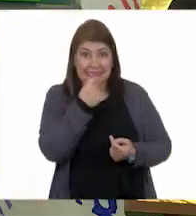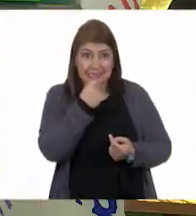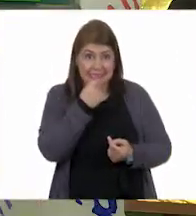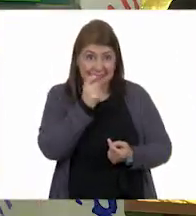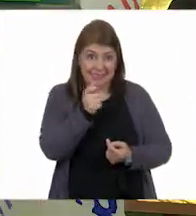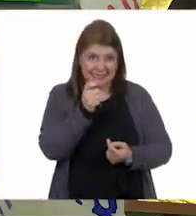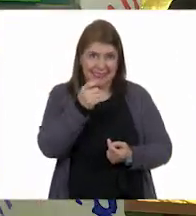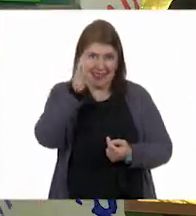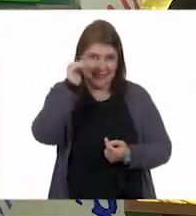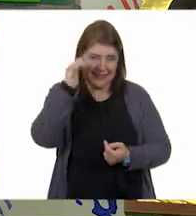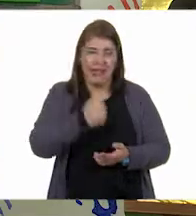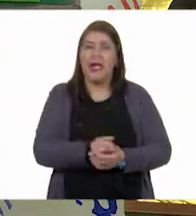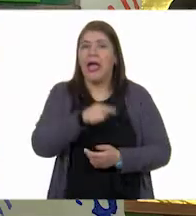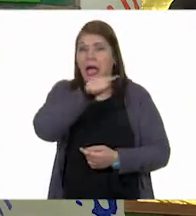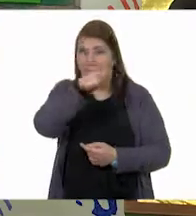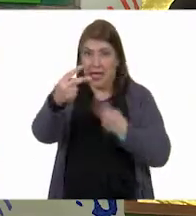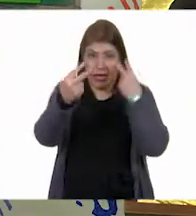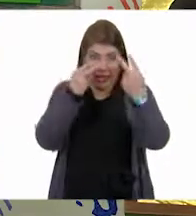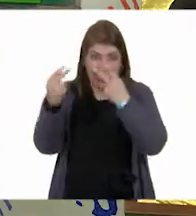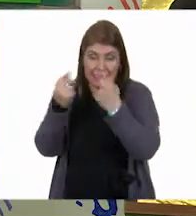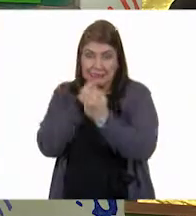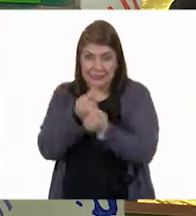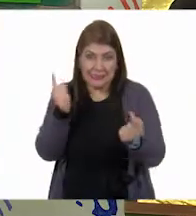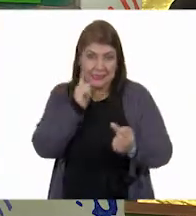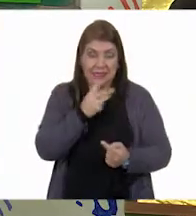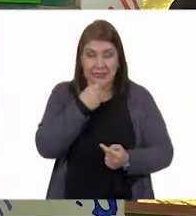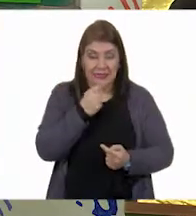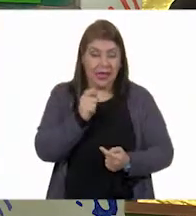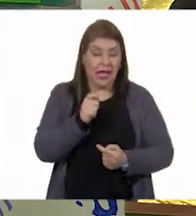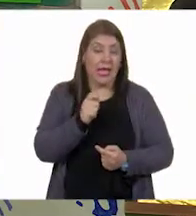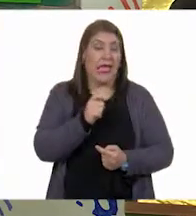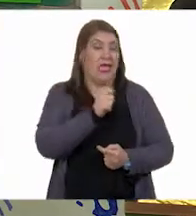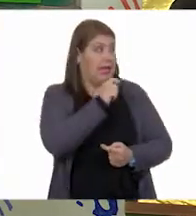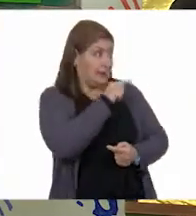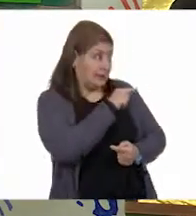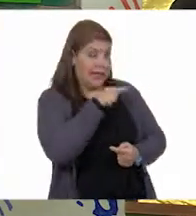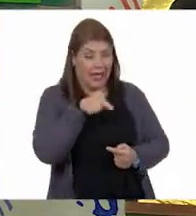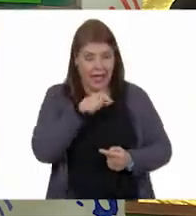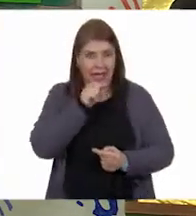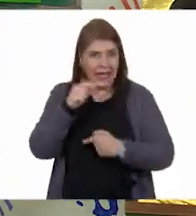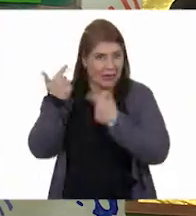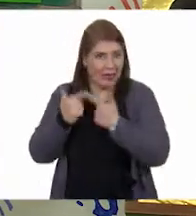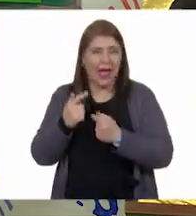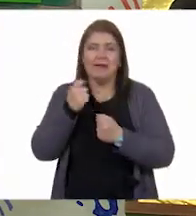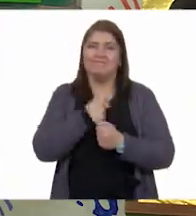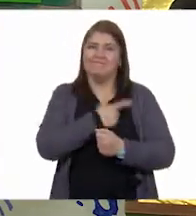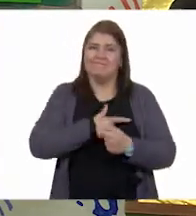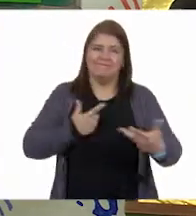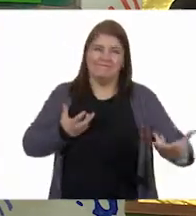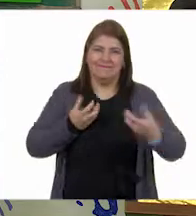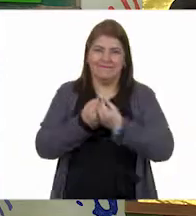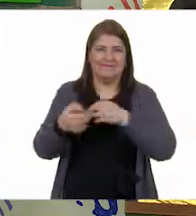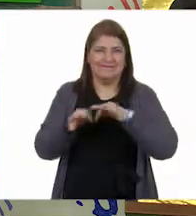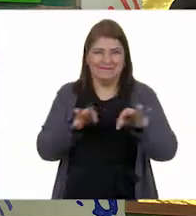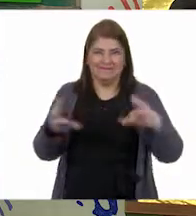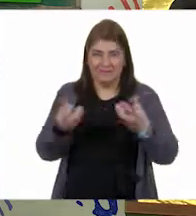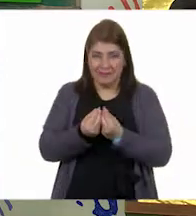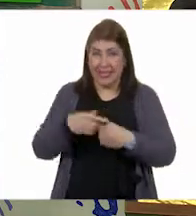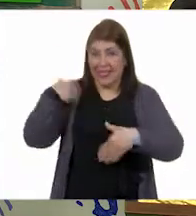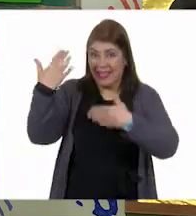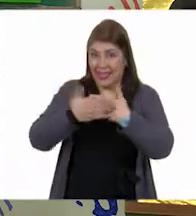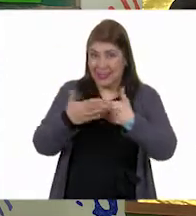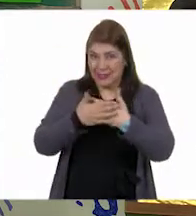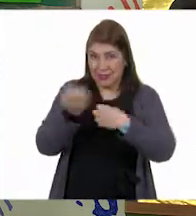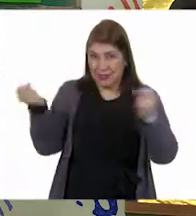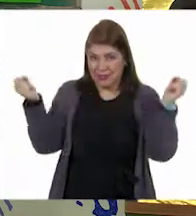Marina. Niñas y niños que nos ven en casa, Eric, Gloria, me dio muchísimo gusto volver a trabajar con ustedes el día de hoy. Nos vemos la